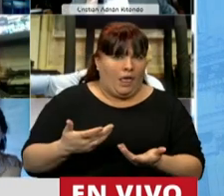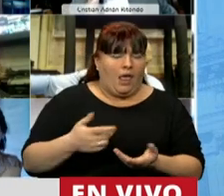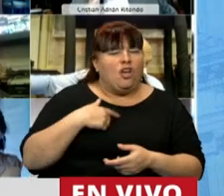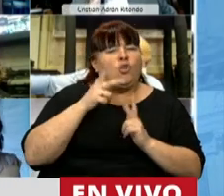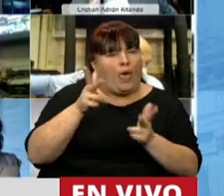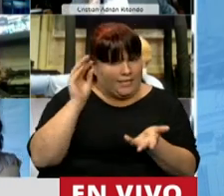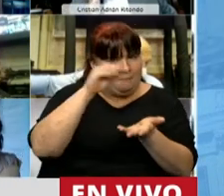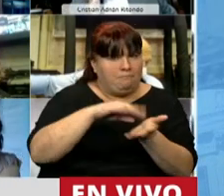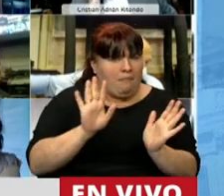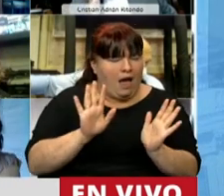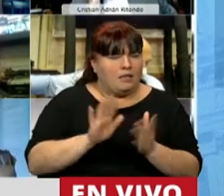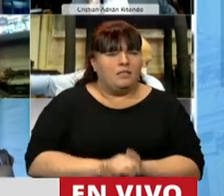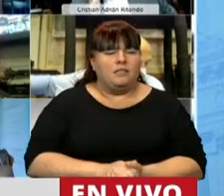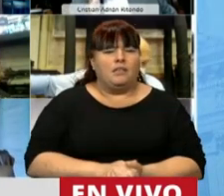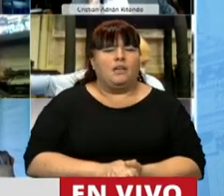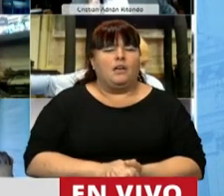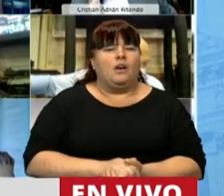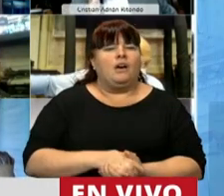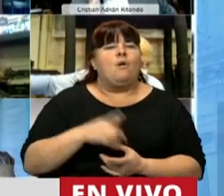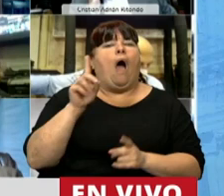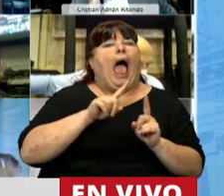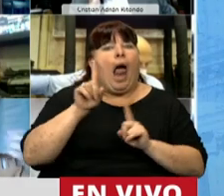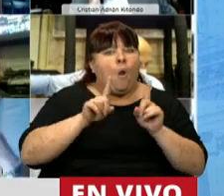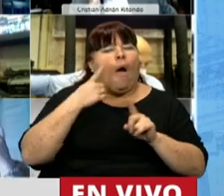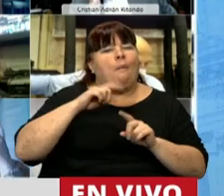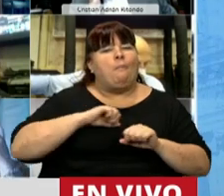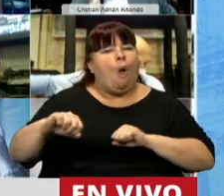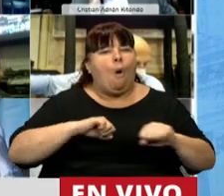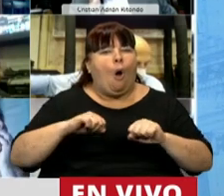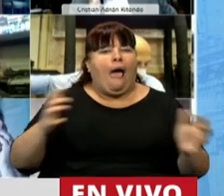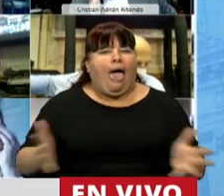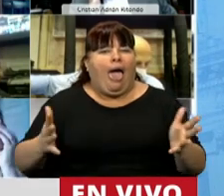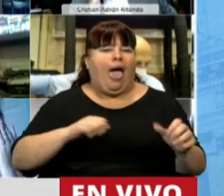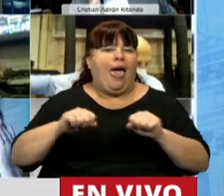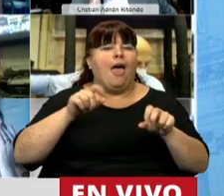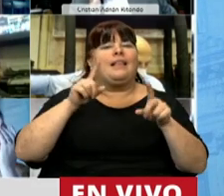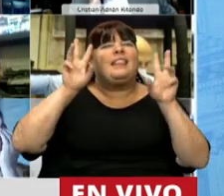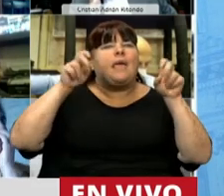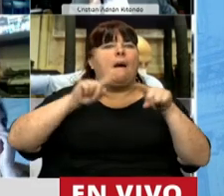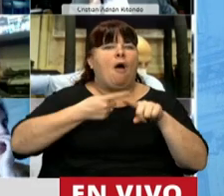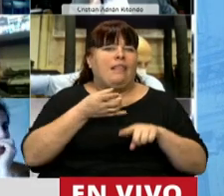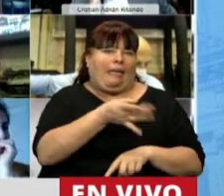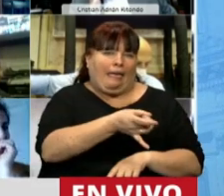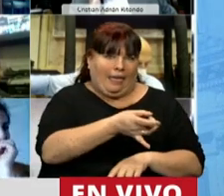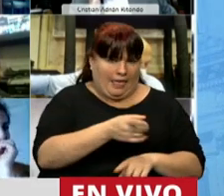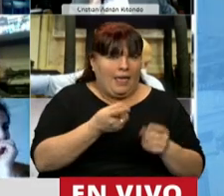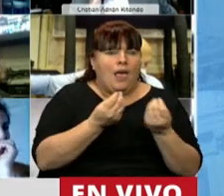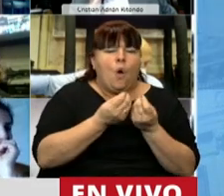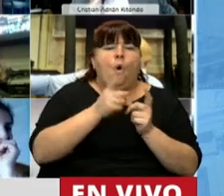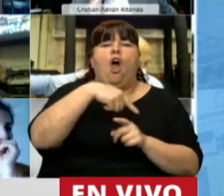Y les diría más, muchos incentivan la persecución política, como es el caso de